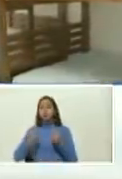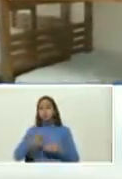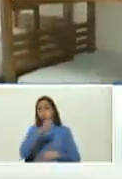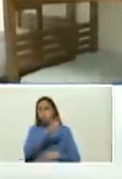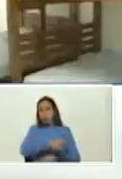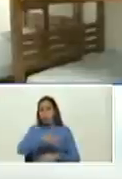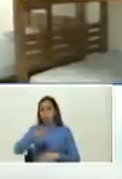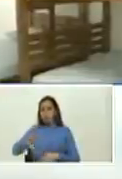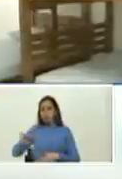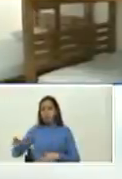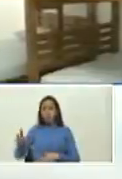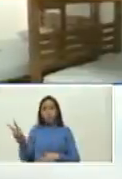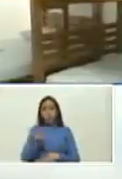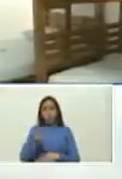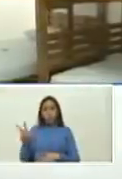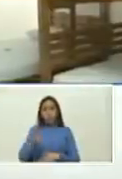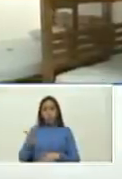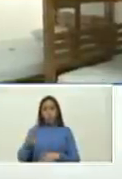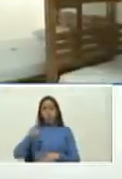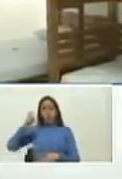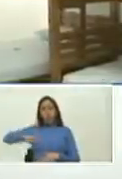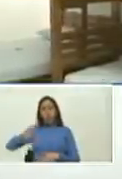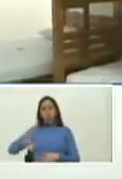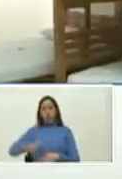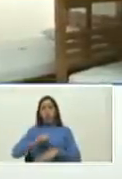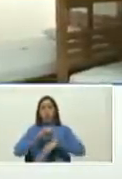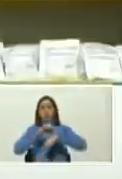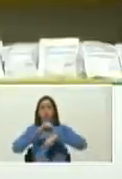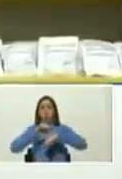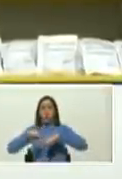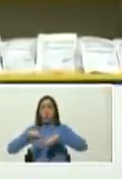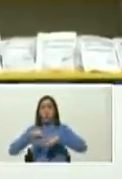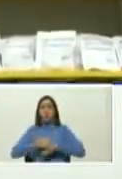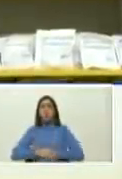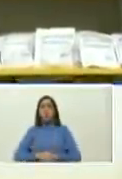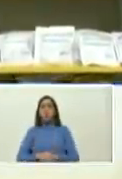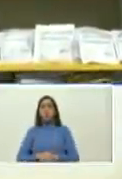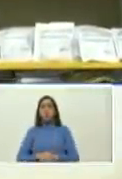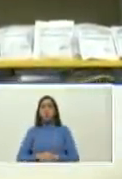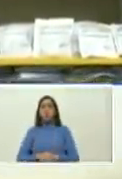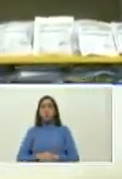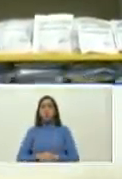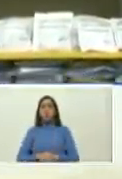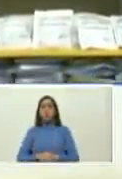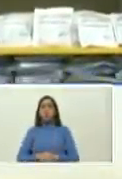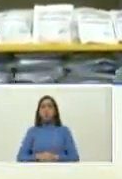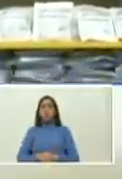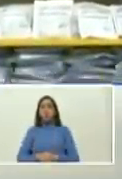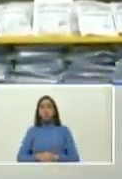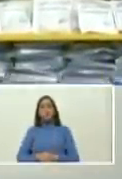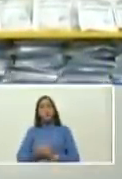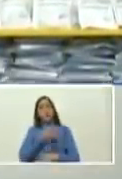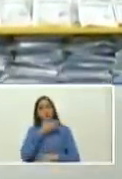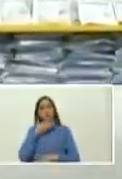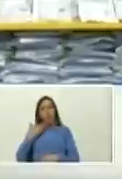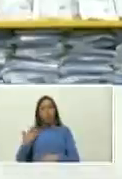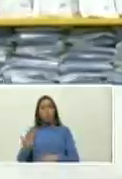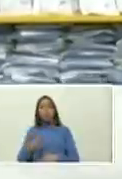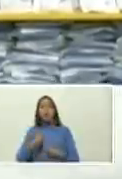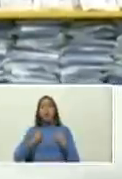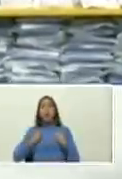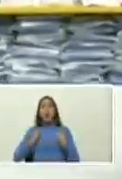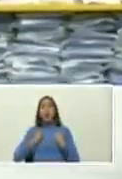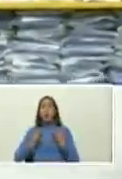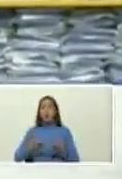de venezolanos y venezolanas que necesitan una operación una intervención quirúrgica para mejorar su calidad de vida